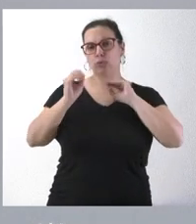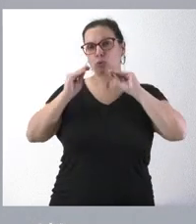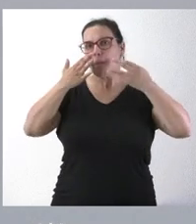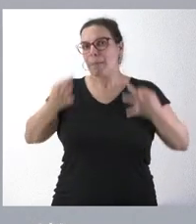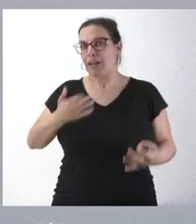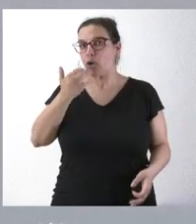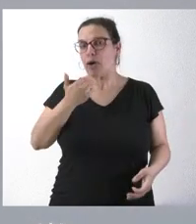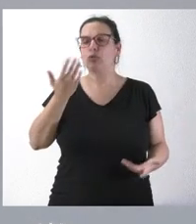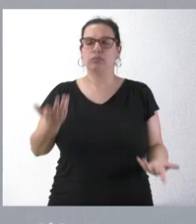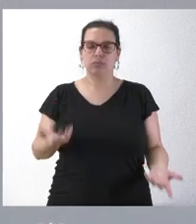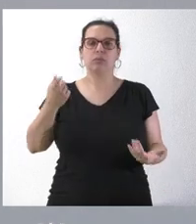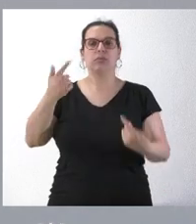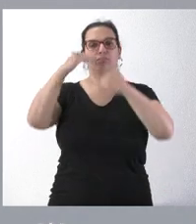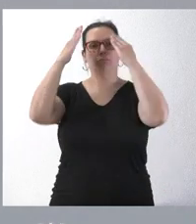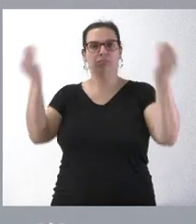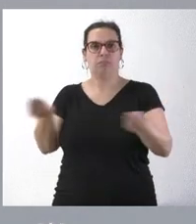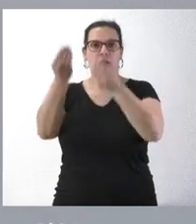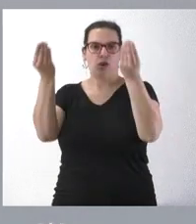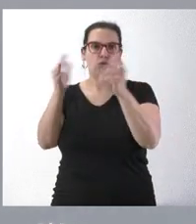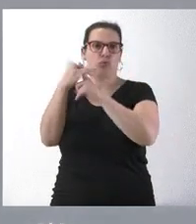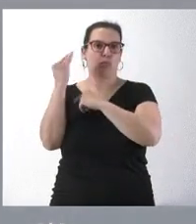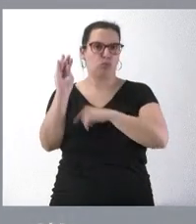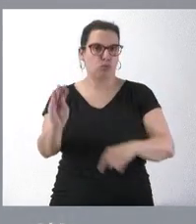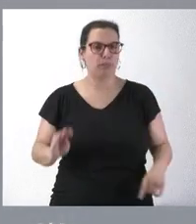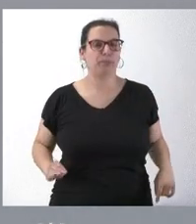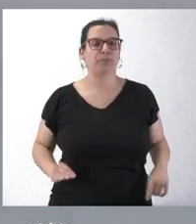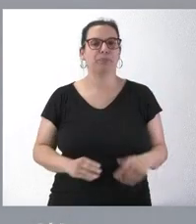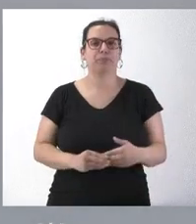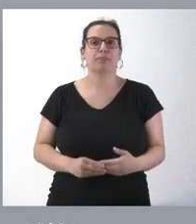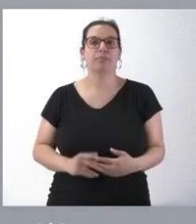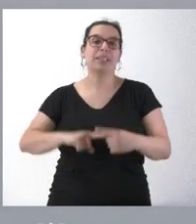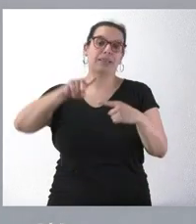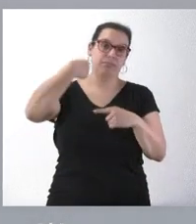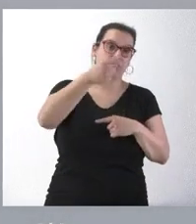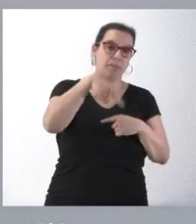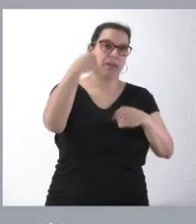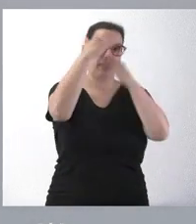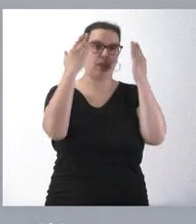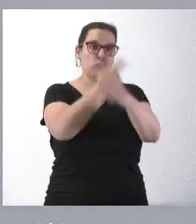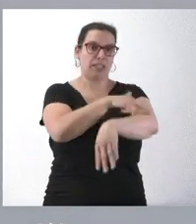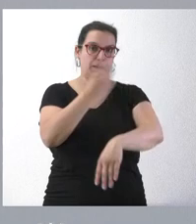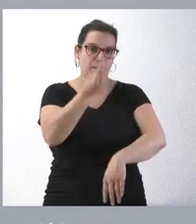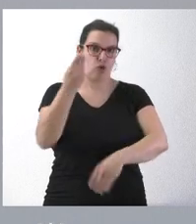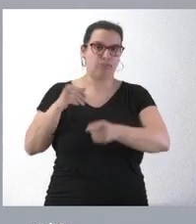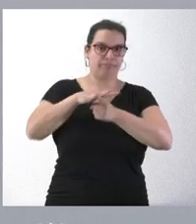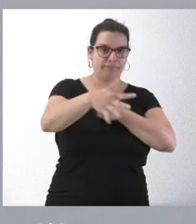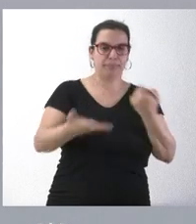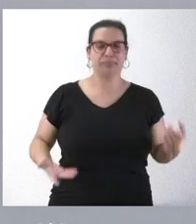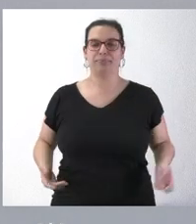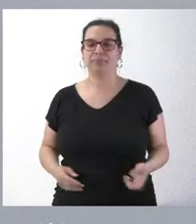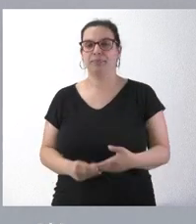lógicamente mejorar la situación de estos pacientes y mejorar a su vez la atención sanitaria en nuestra comunidad autónoma.